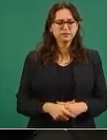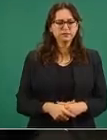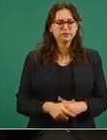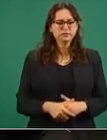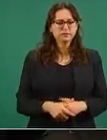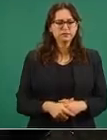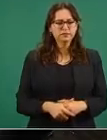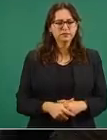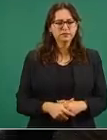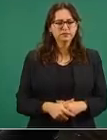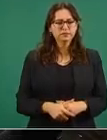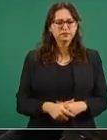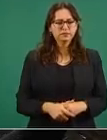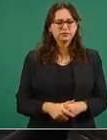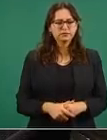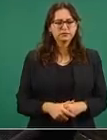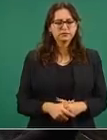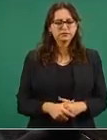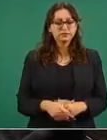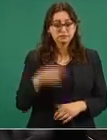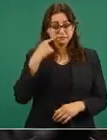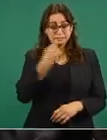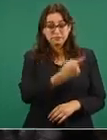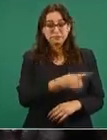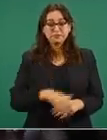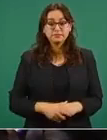Miren, miren esto.